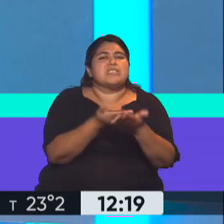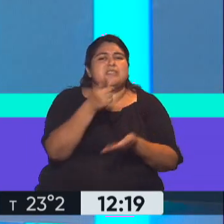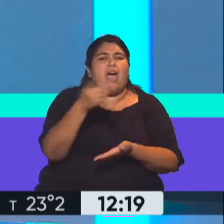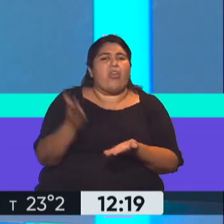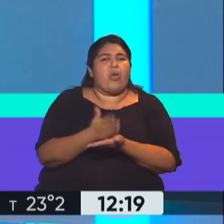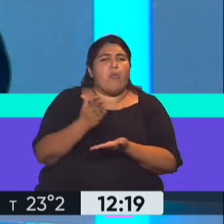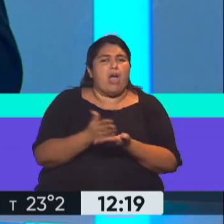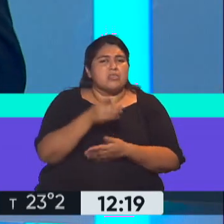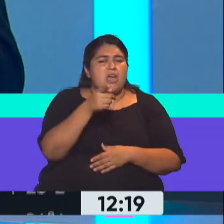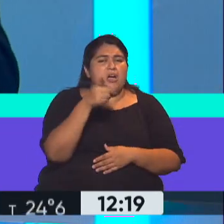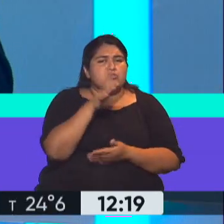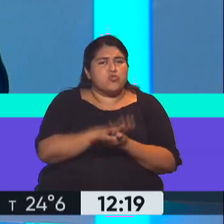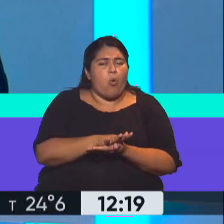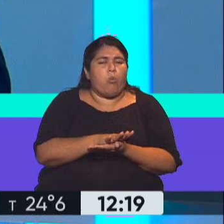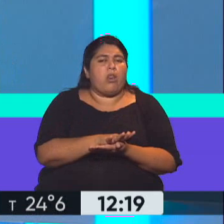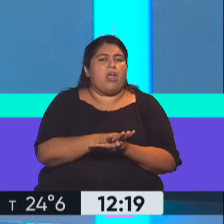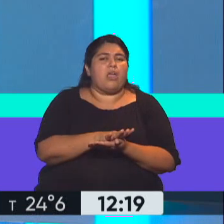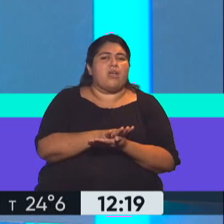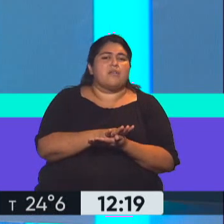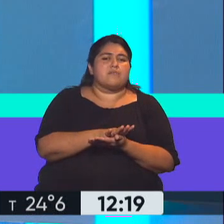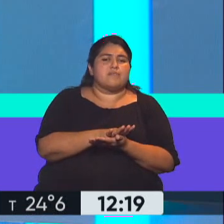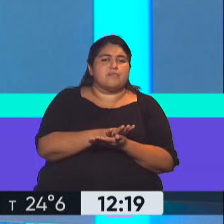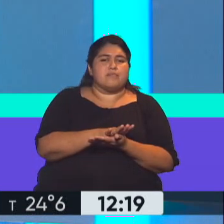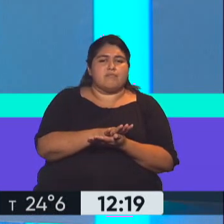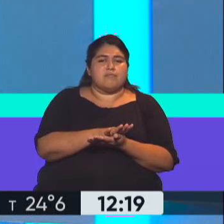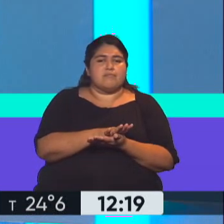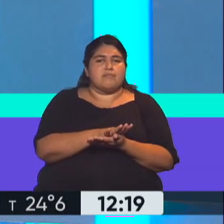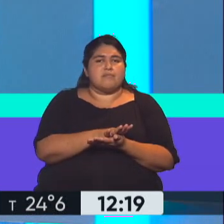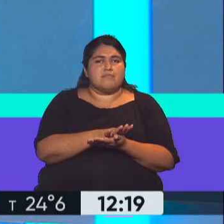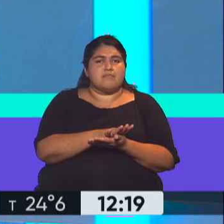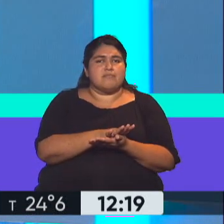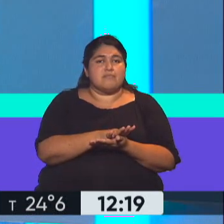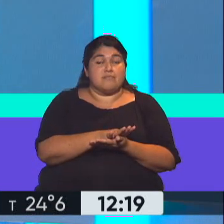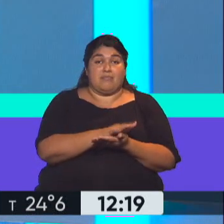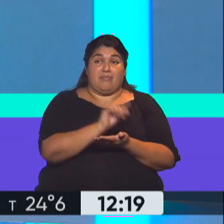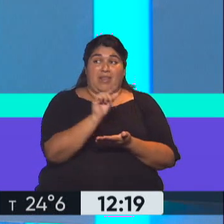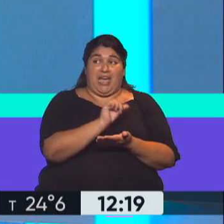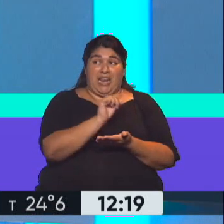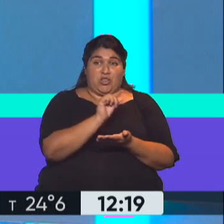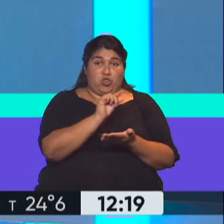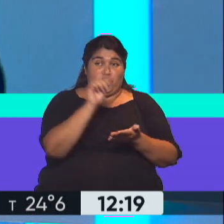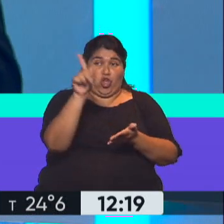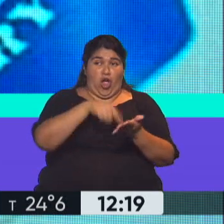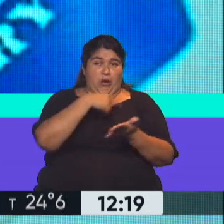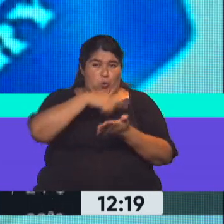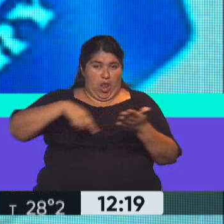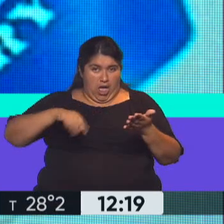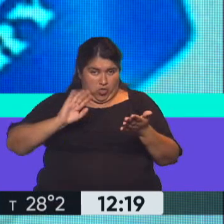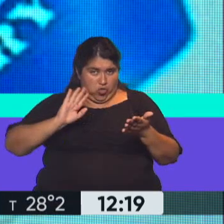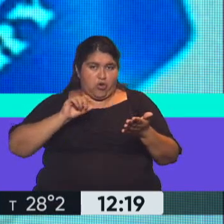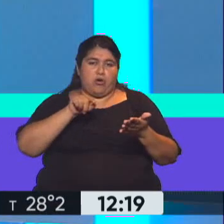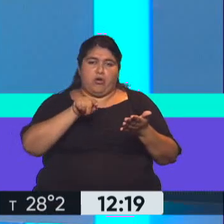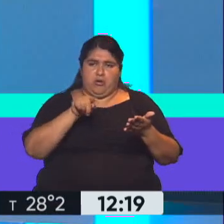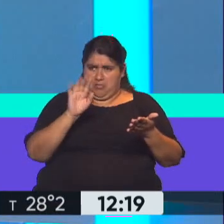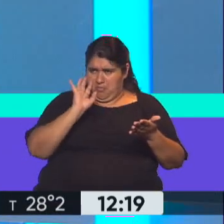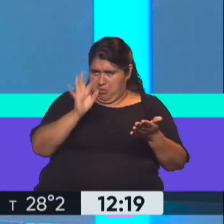con respecto a la nulidad del crédito por los distintos vicios que tiene ese acuerdo